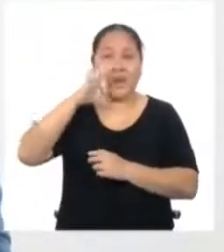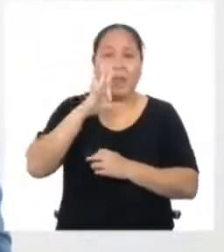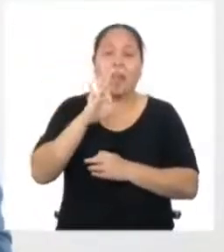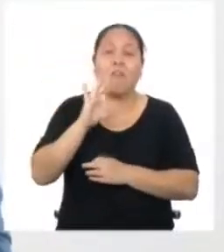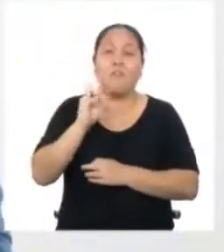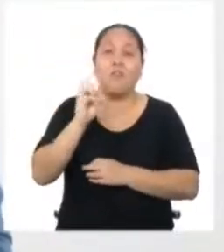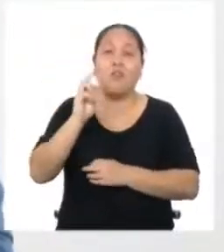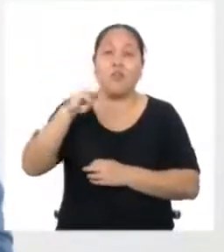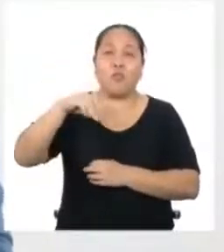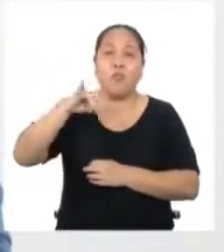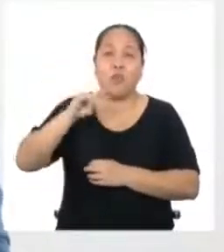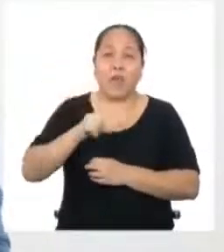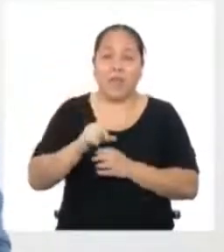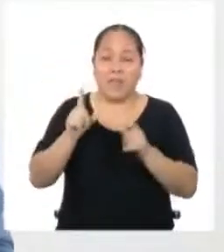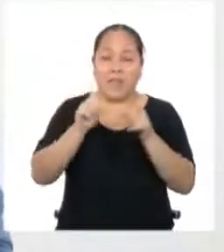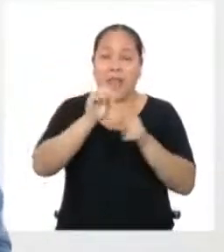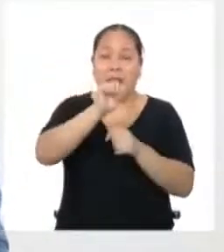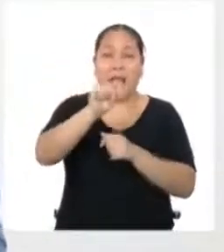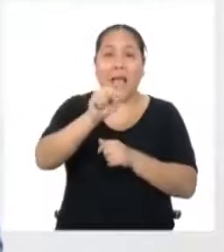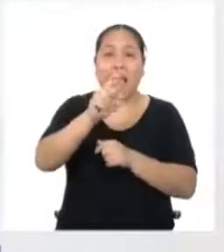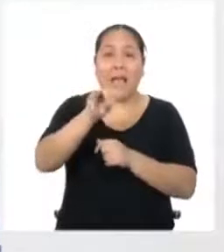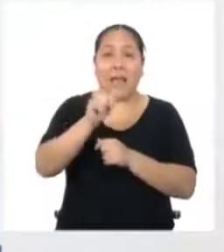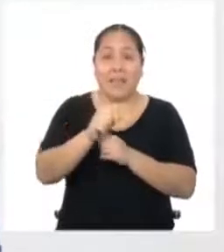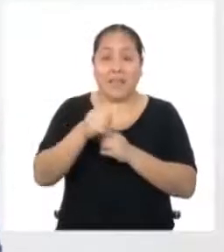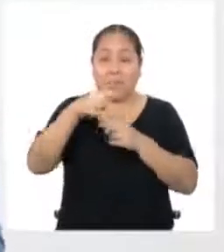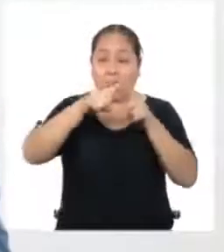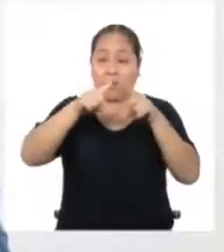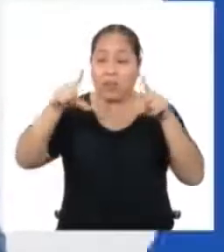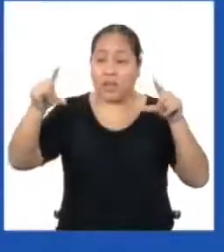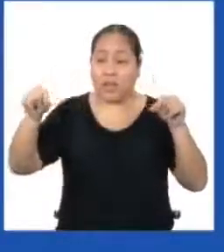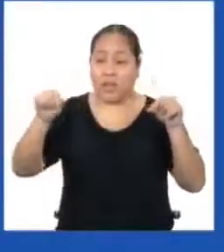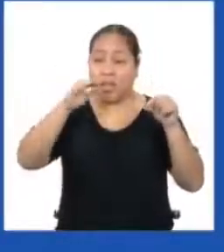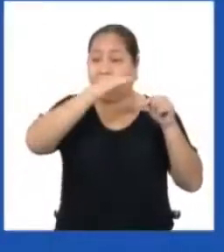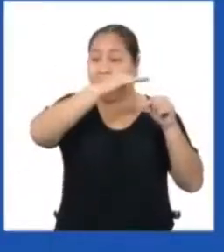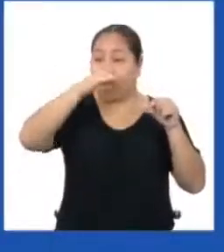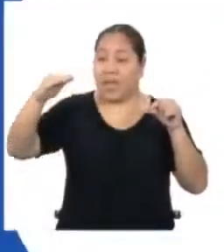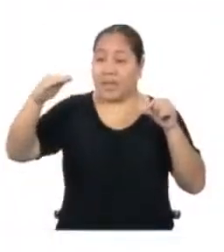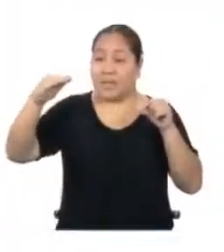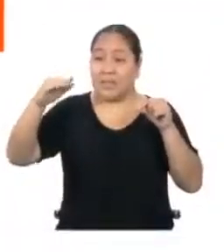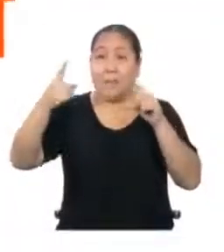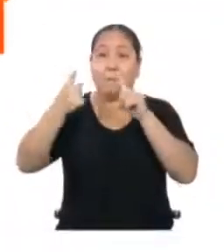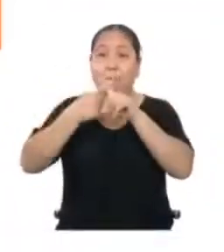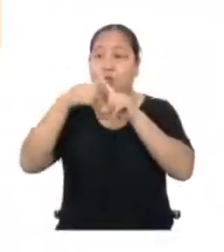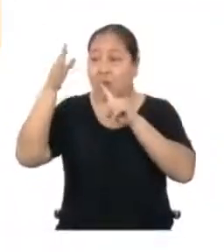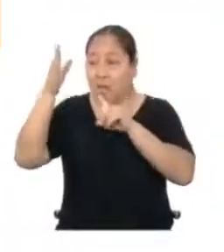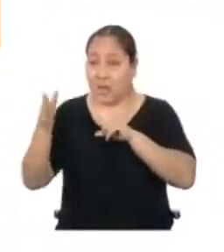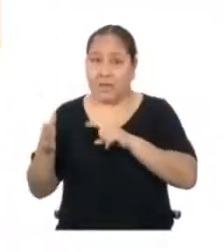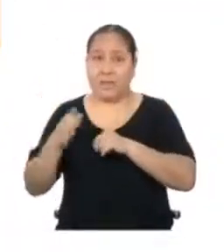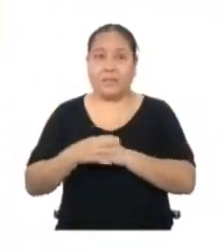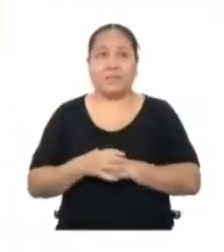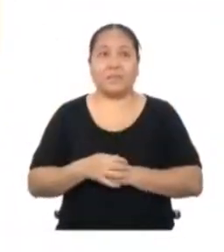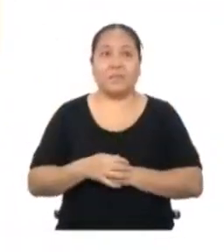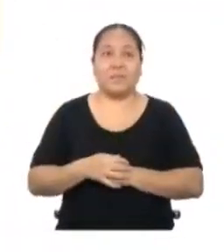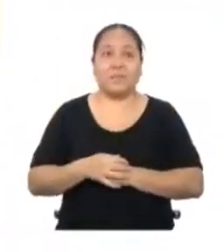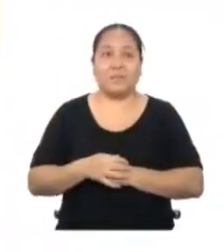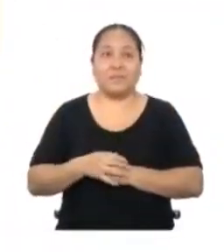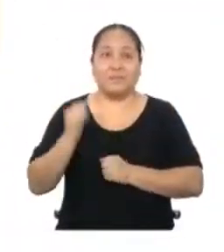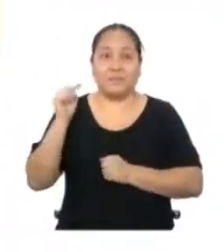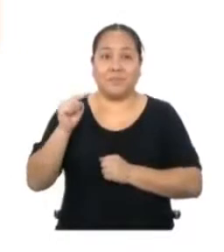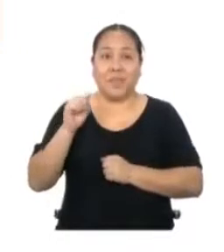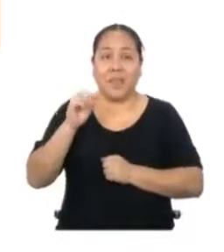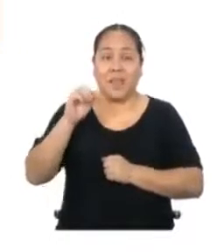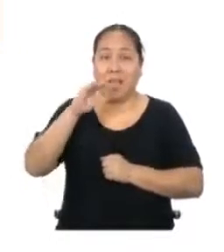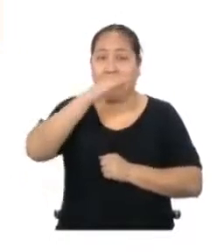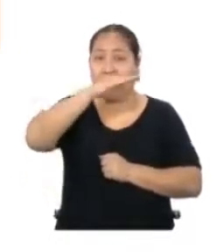de un rectángulo Que es igual a largo por el ancho Entonces el área que es